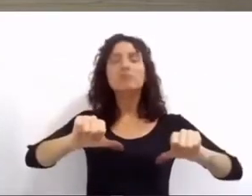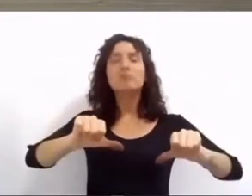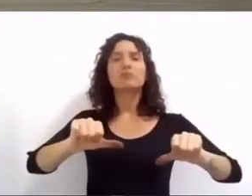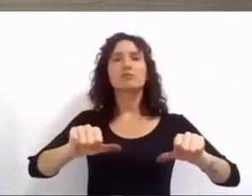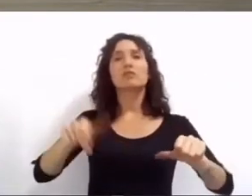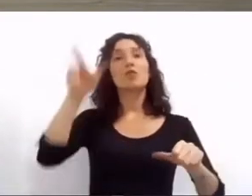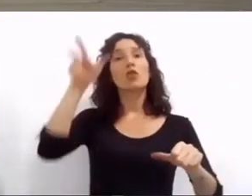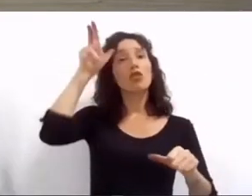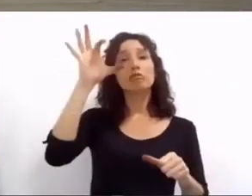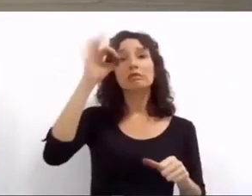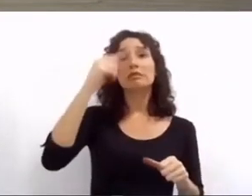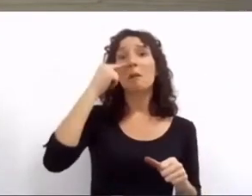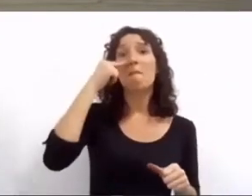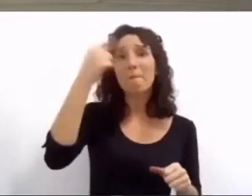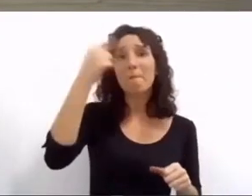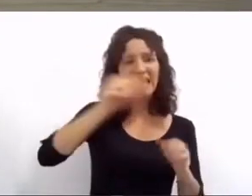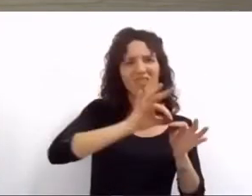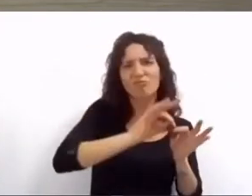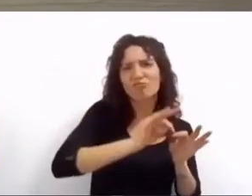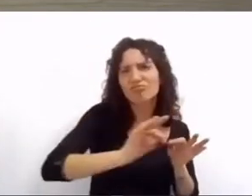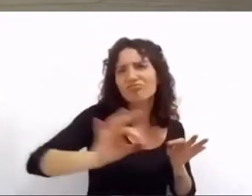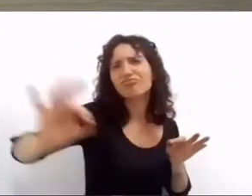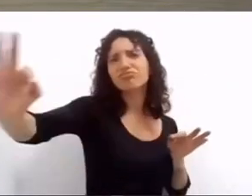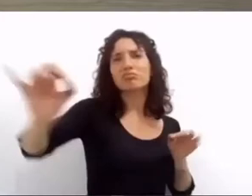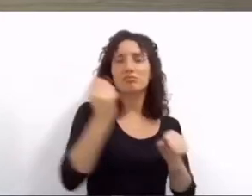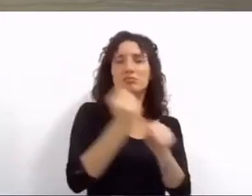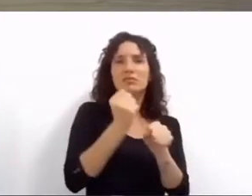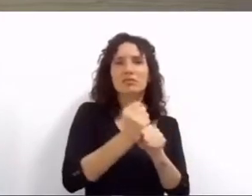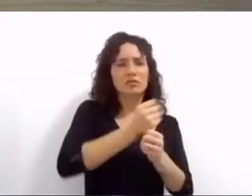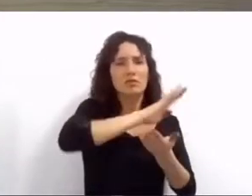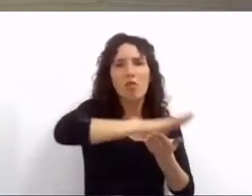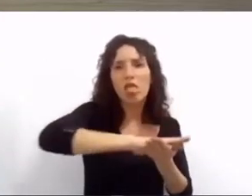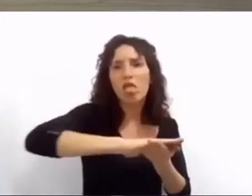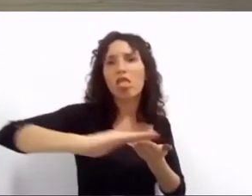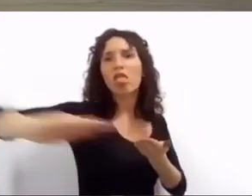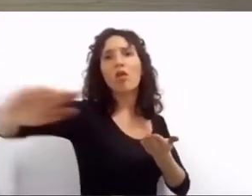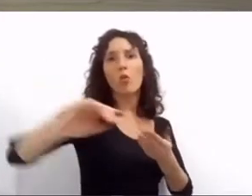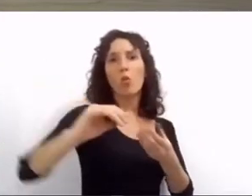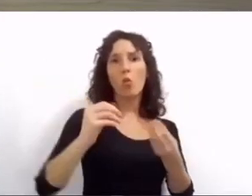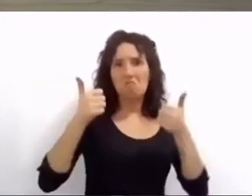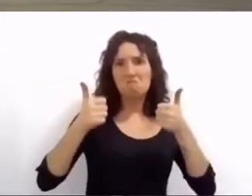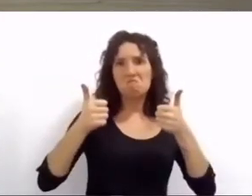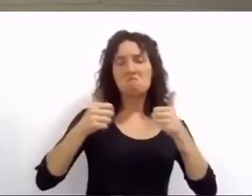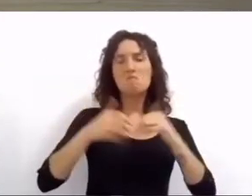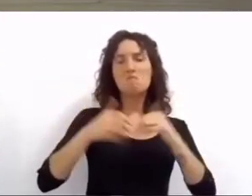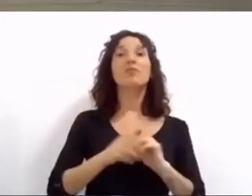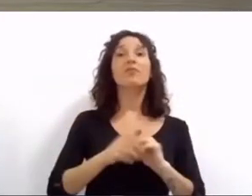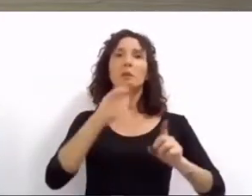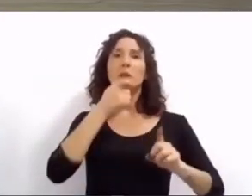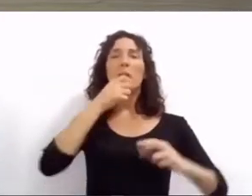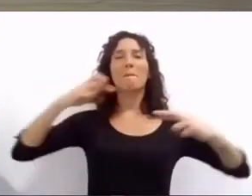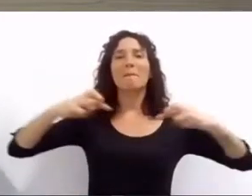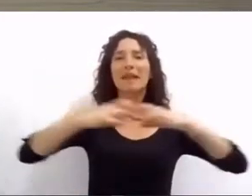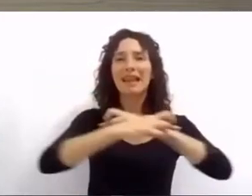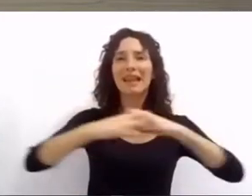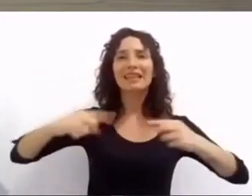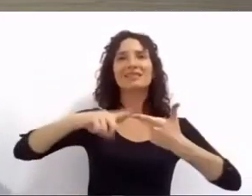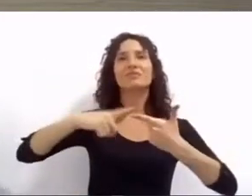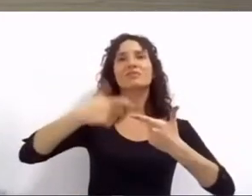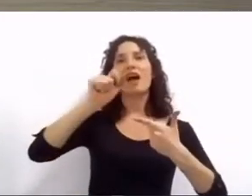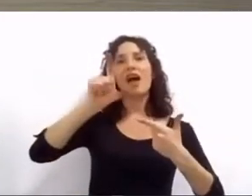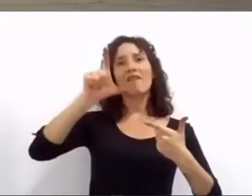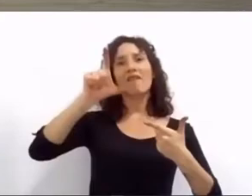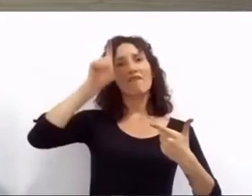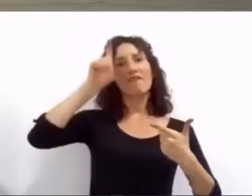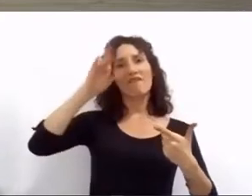cuadrados de bacheo y pavimentación en 17 barrios. Priorizamos las ateras principales, como Pellegrini o Valverde, ligadas al